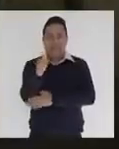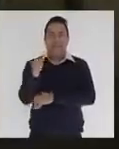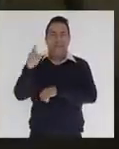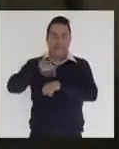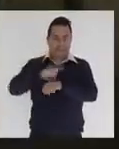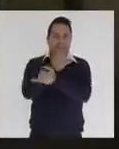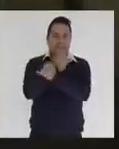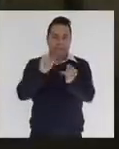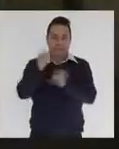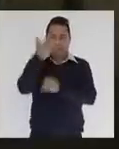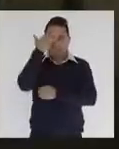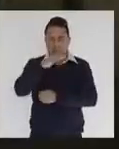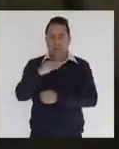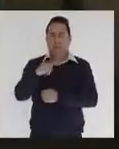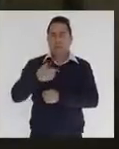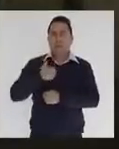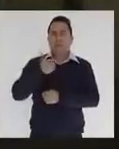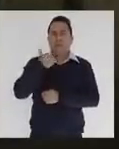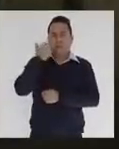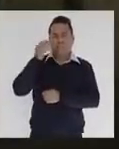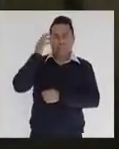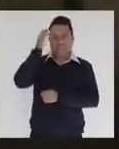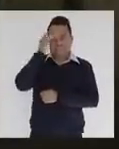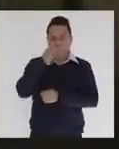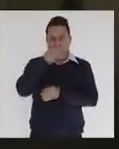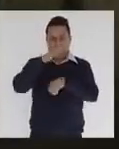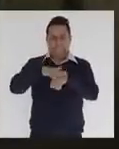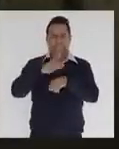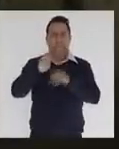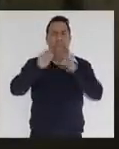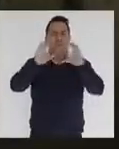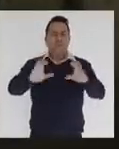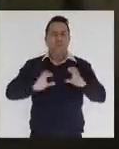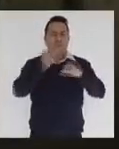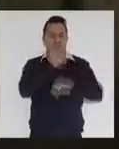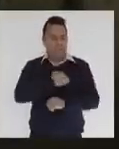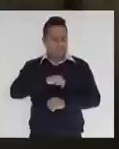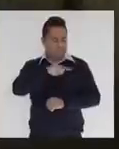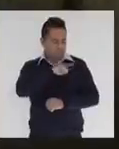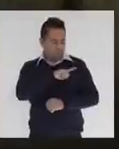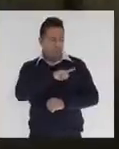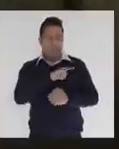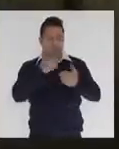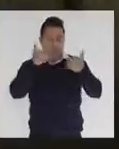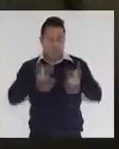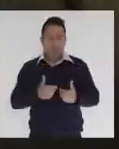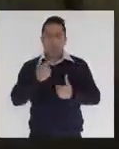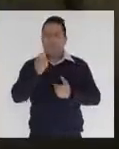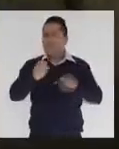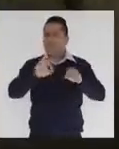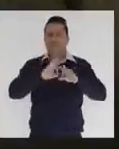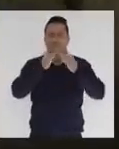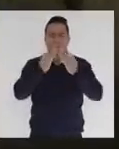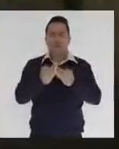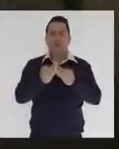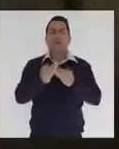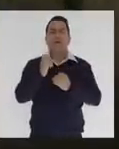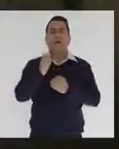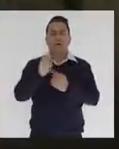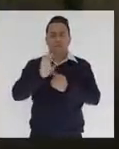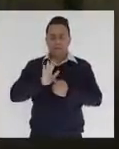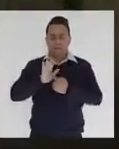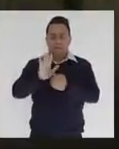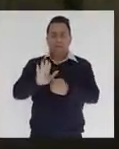reflexión con ustedes, decirles que cuidar de nuestra salud es una excelente manera de